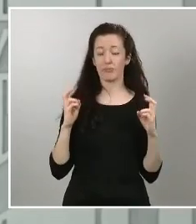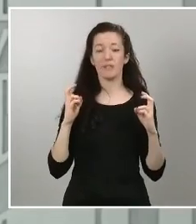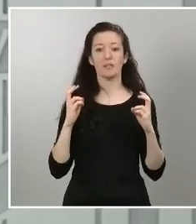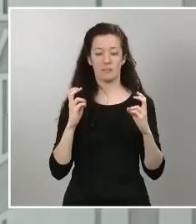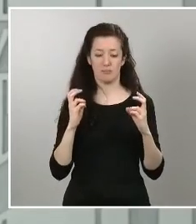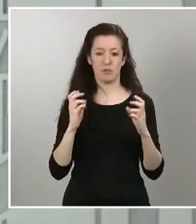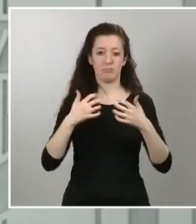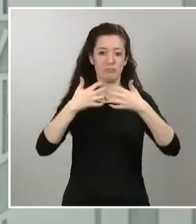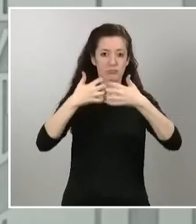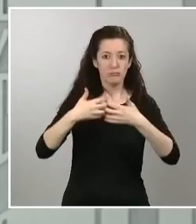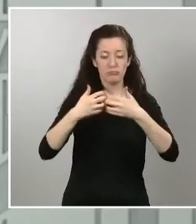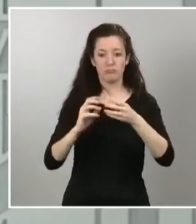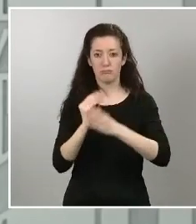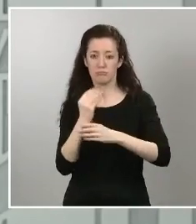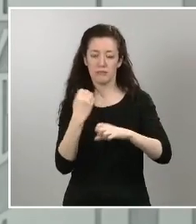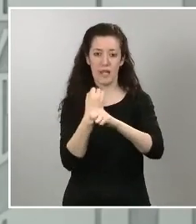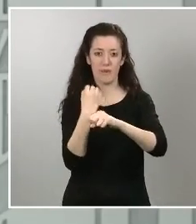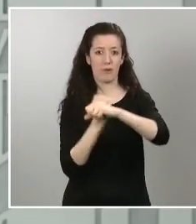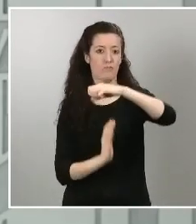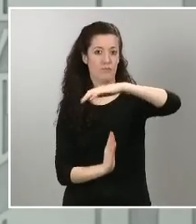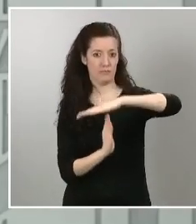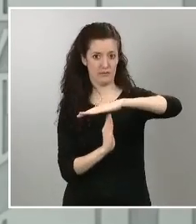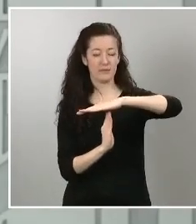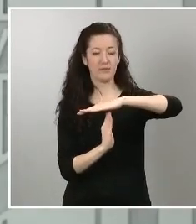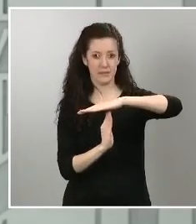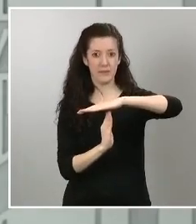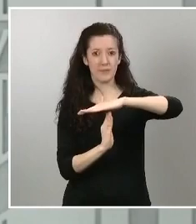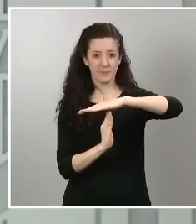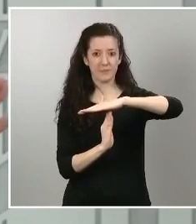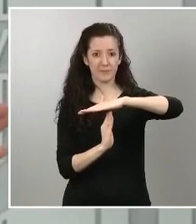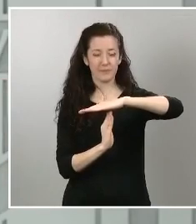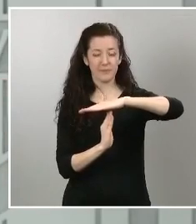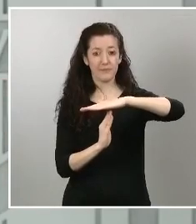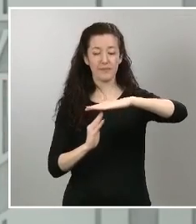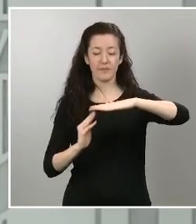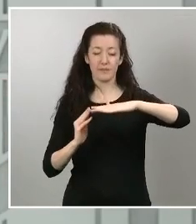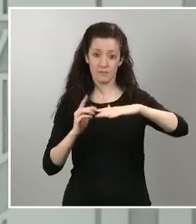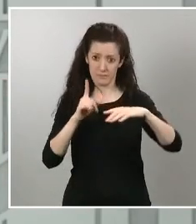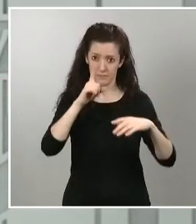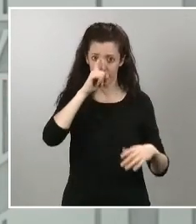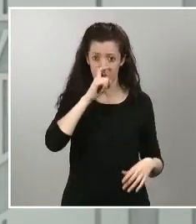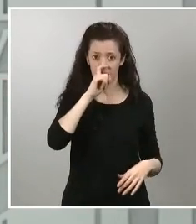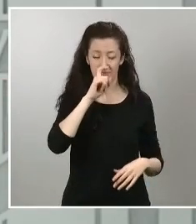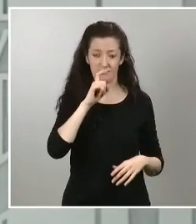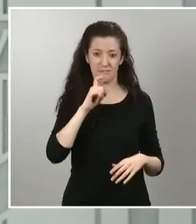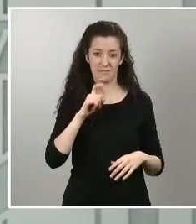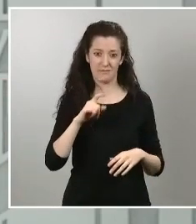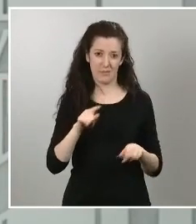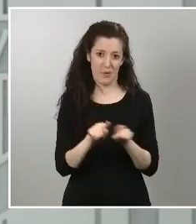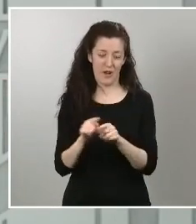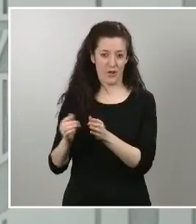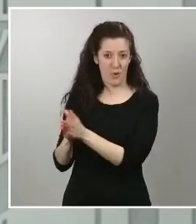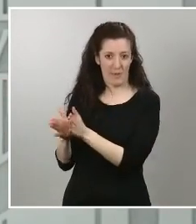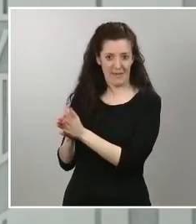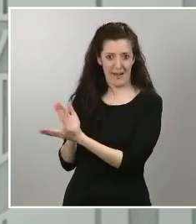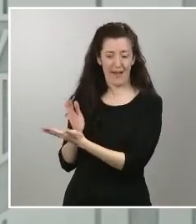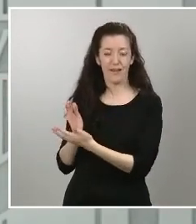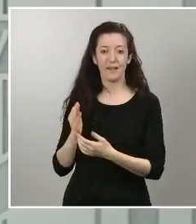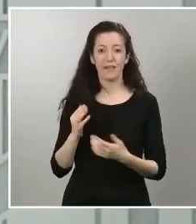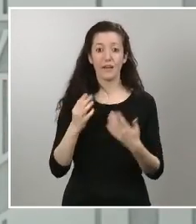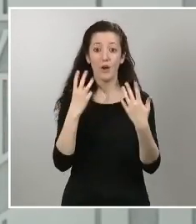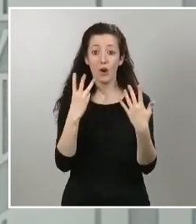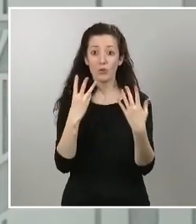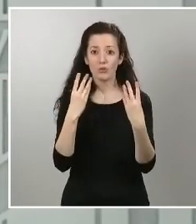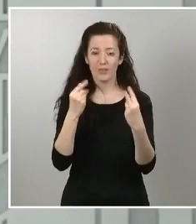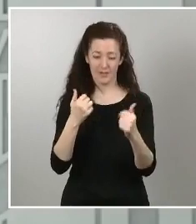próximos días de confinamiento reforzado queriendo recordar como ha hecho mi compañera que son ocho días laborables lo que estamos